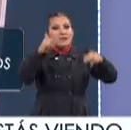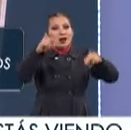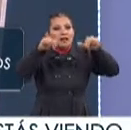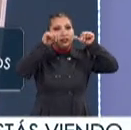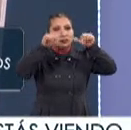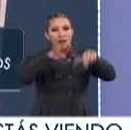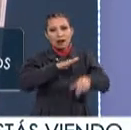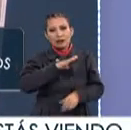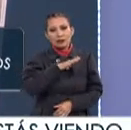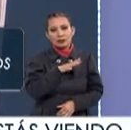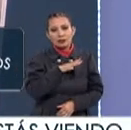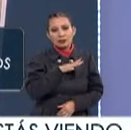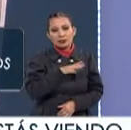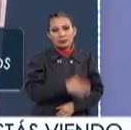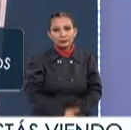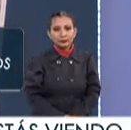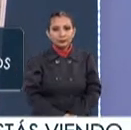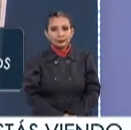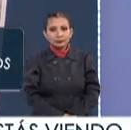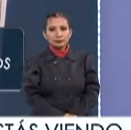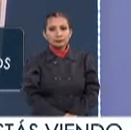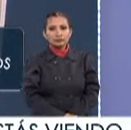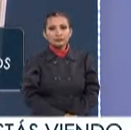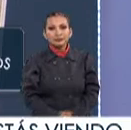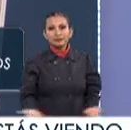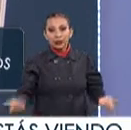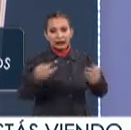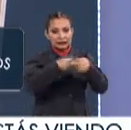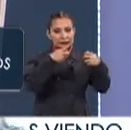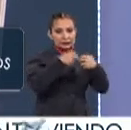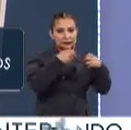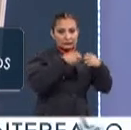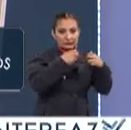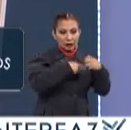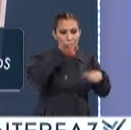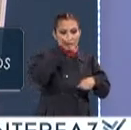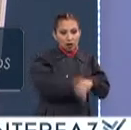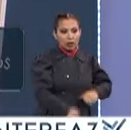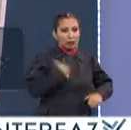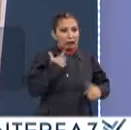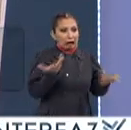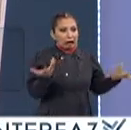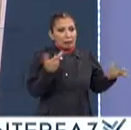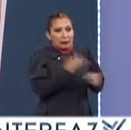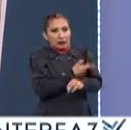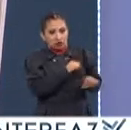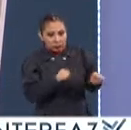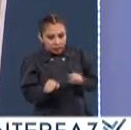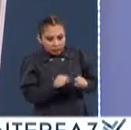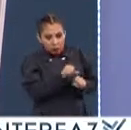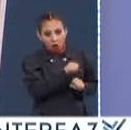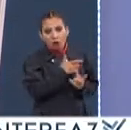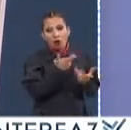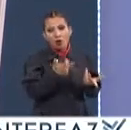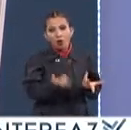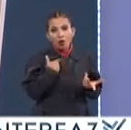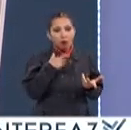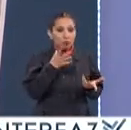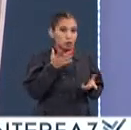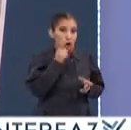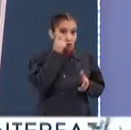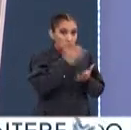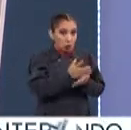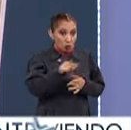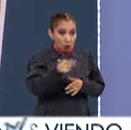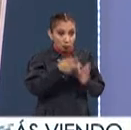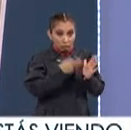de atención que necesitamos implementar Desde el estrés agudo inmediato al momento del sismo o de los eventos Porque no